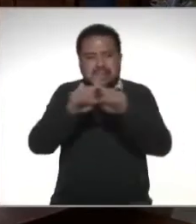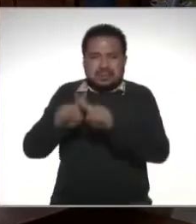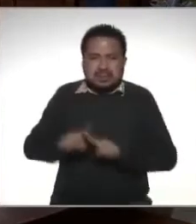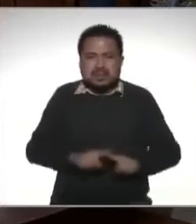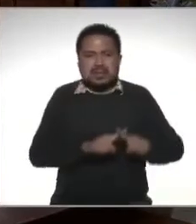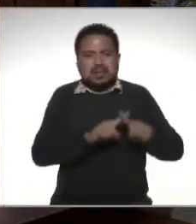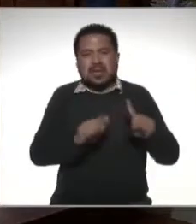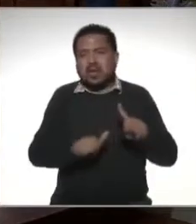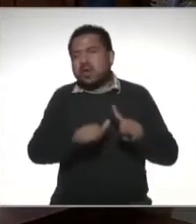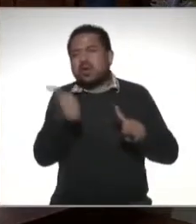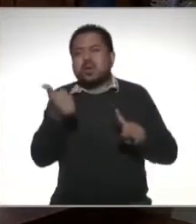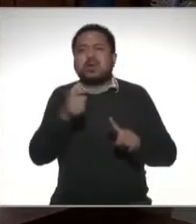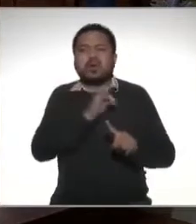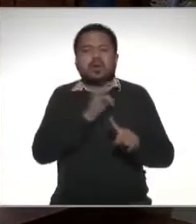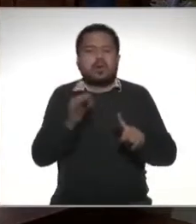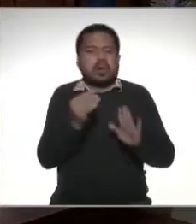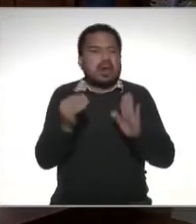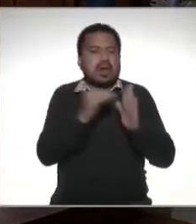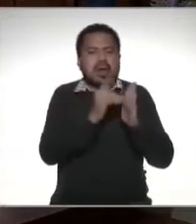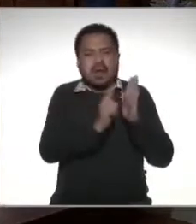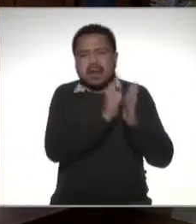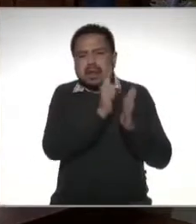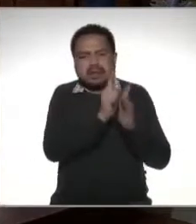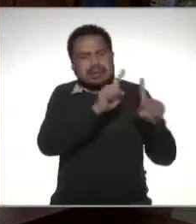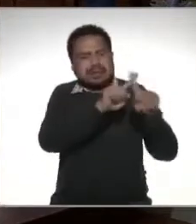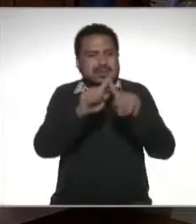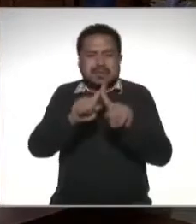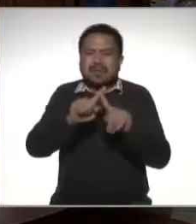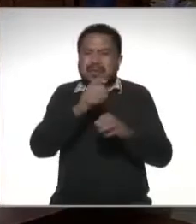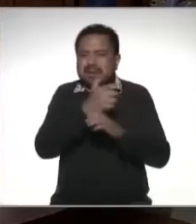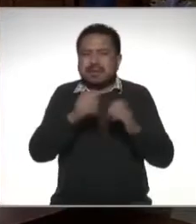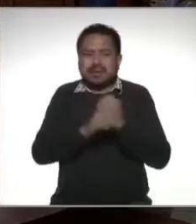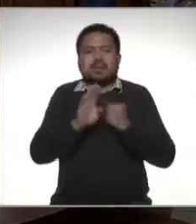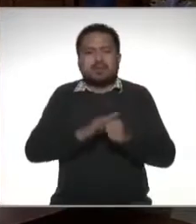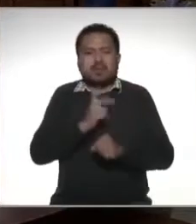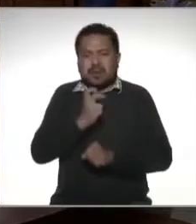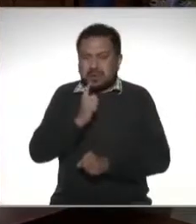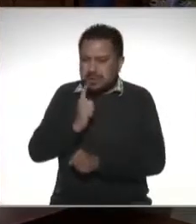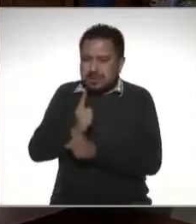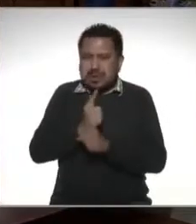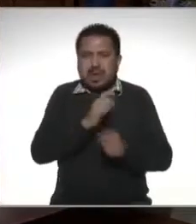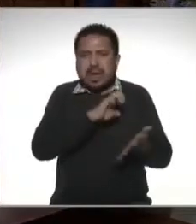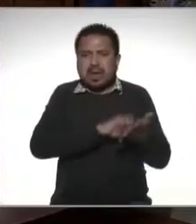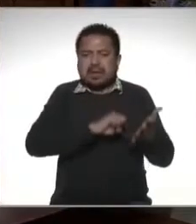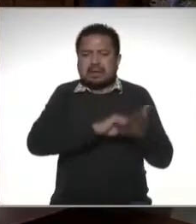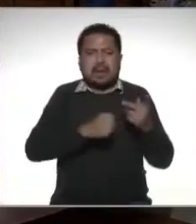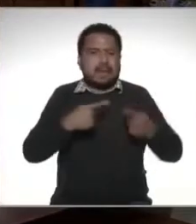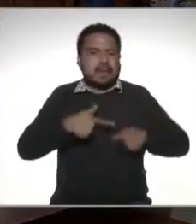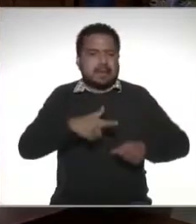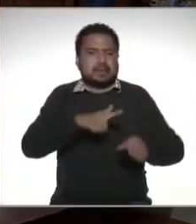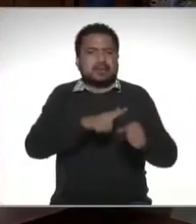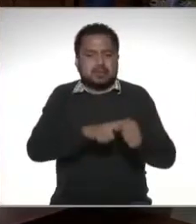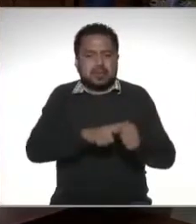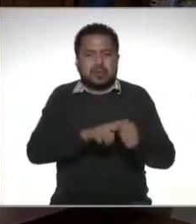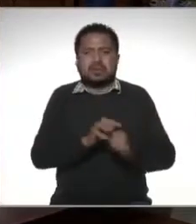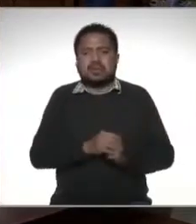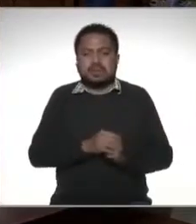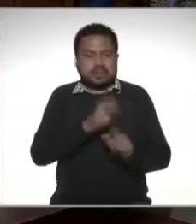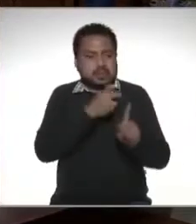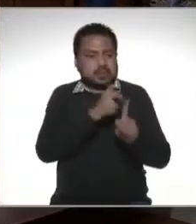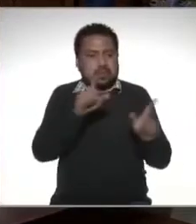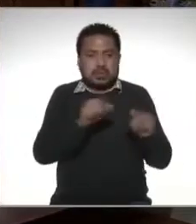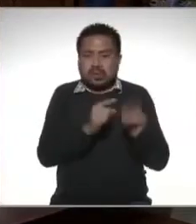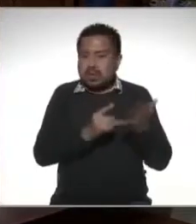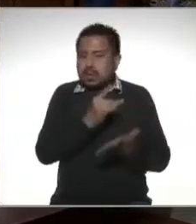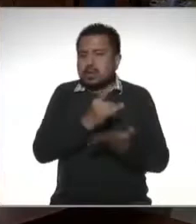de otras que nos puede marcar la ley en diferentes aspectos por eso las identificamos como deducciones personales estas solo